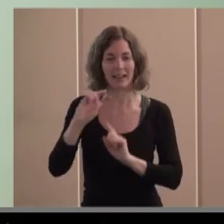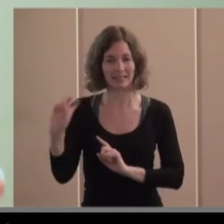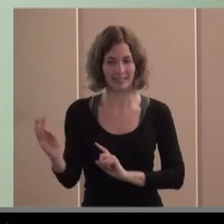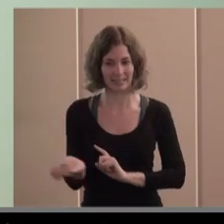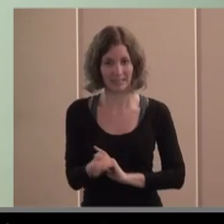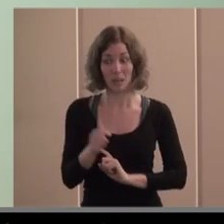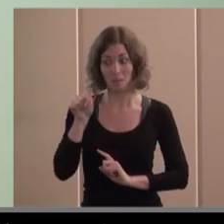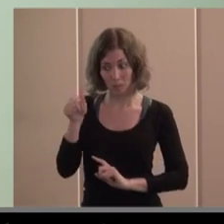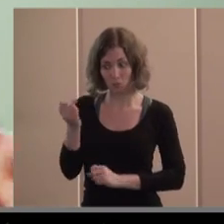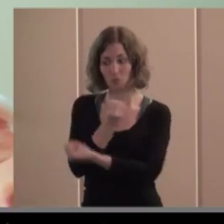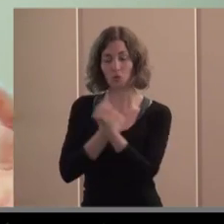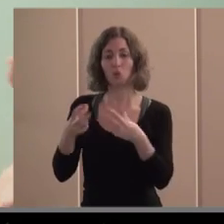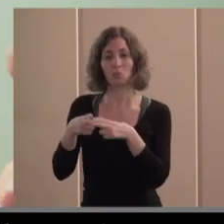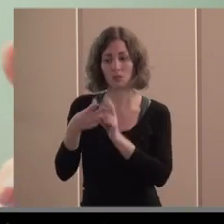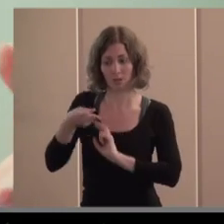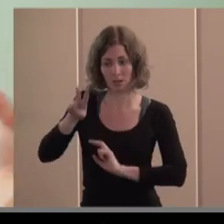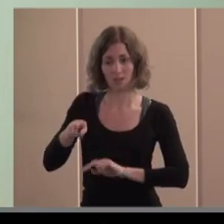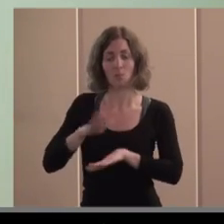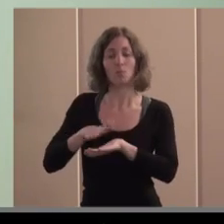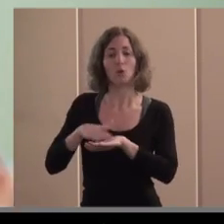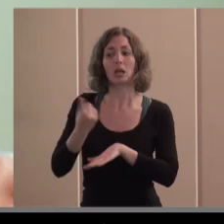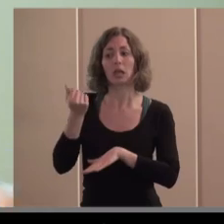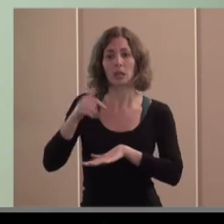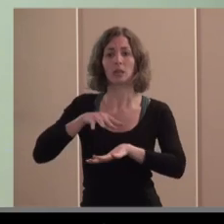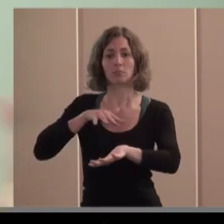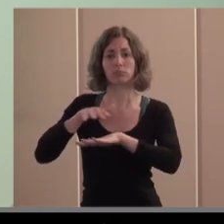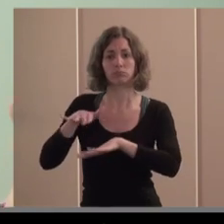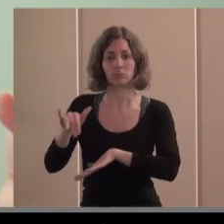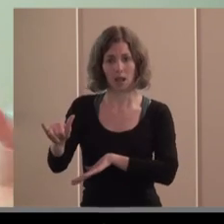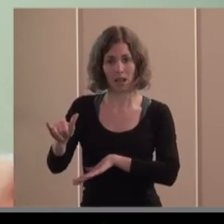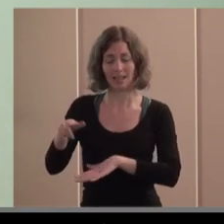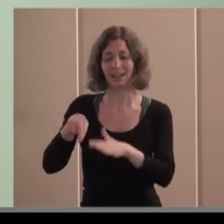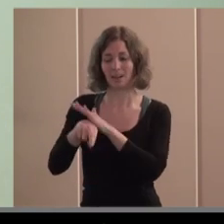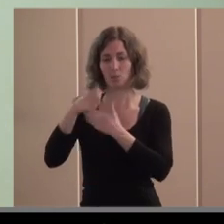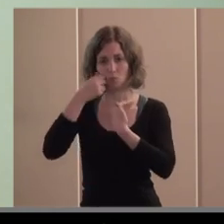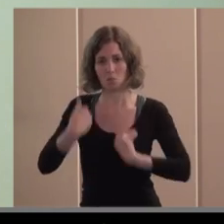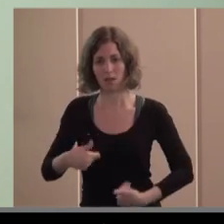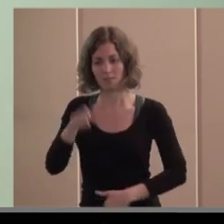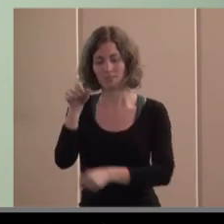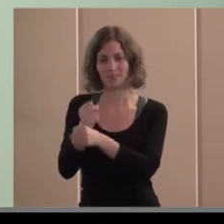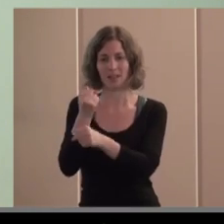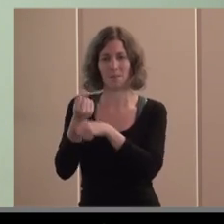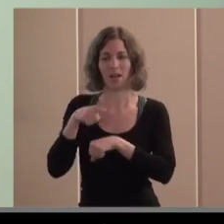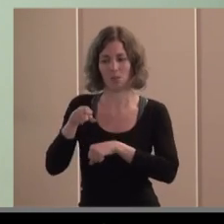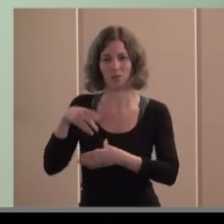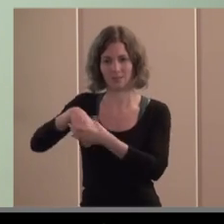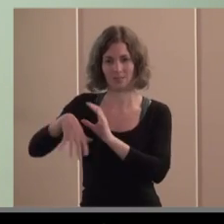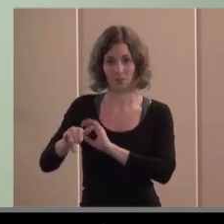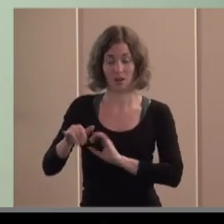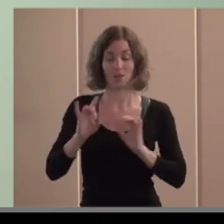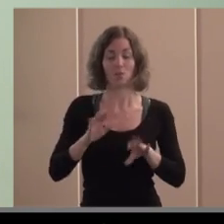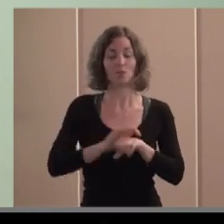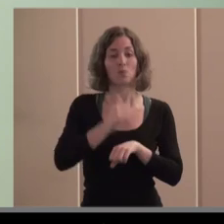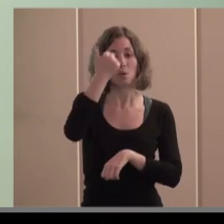de ser economía social porque mueven también dinero mueven recursos humanos mueven trabajadores y como diría un amigo mío que es pector de hacienda